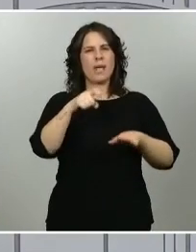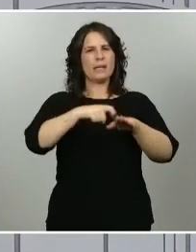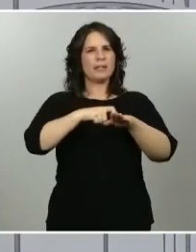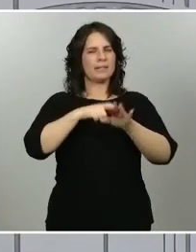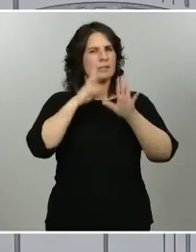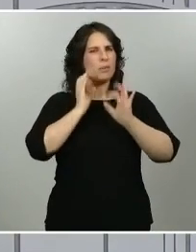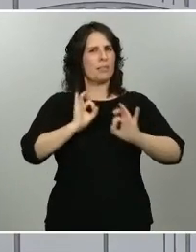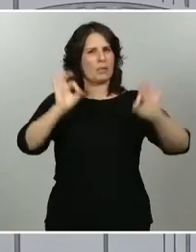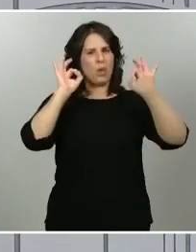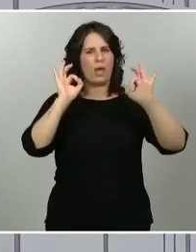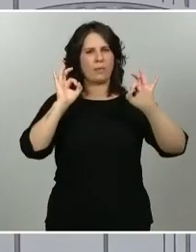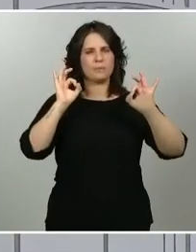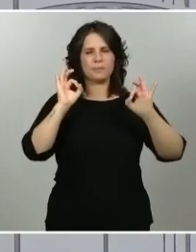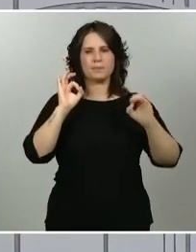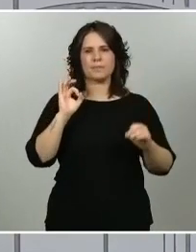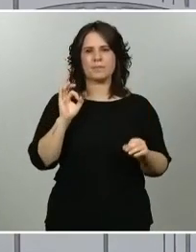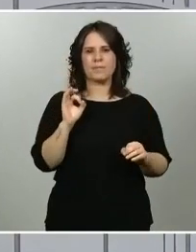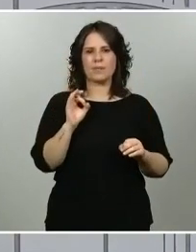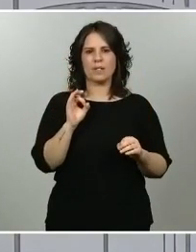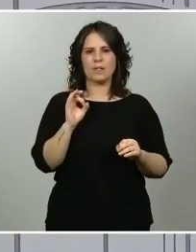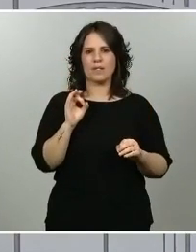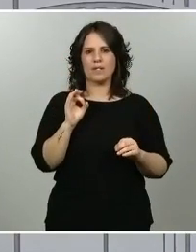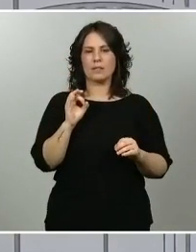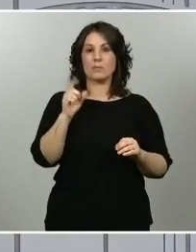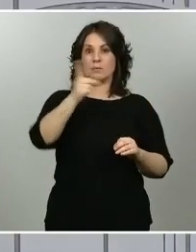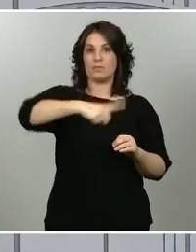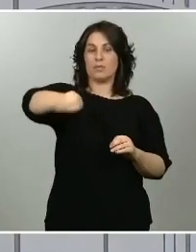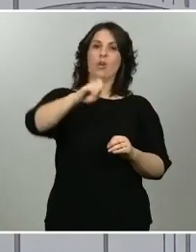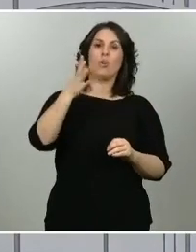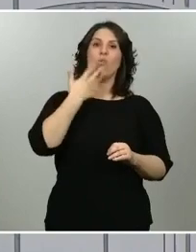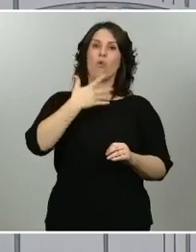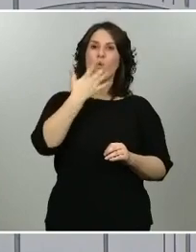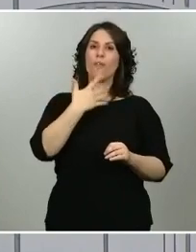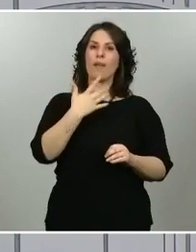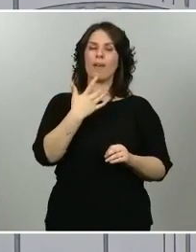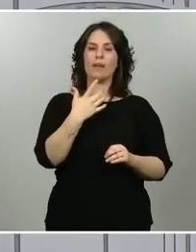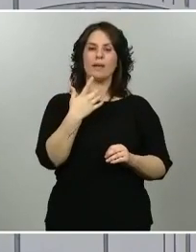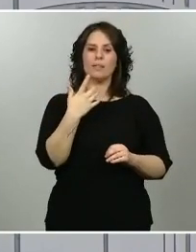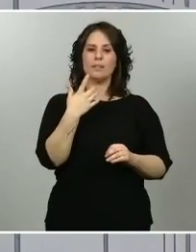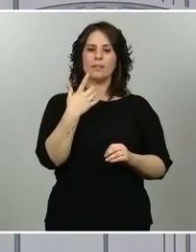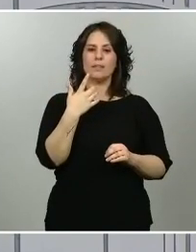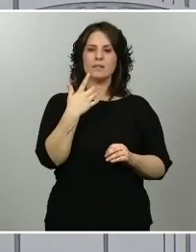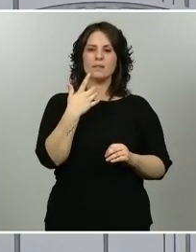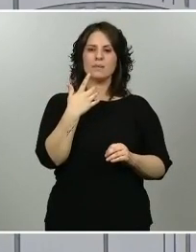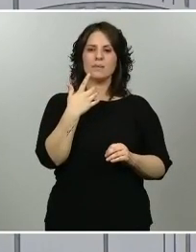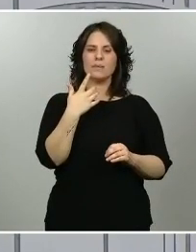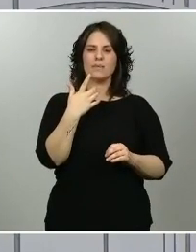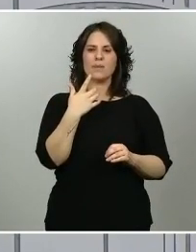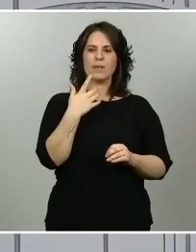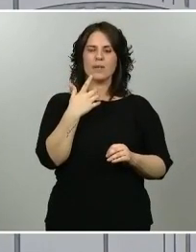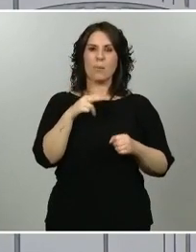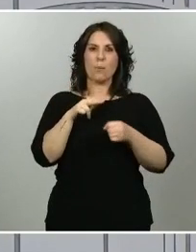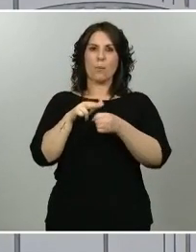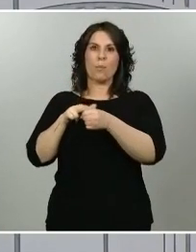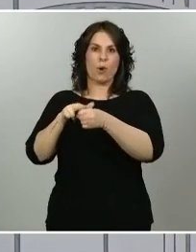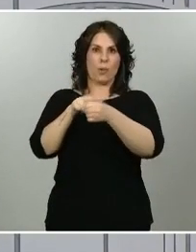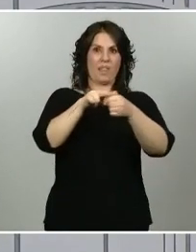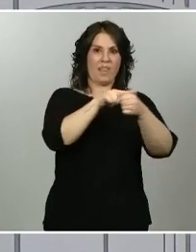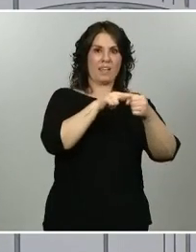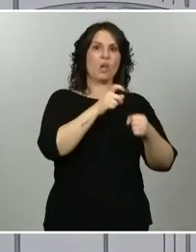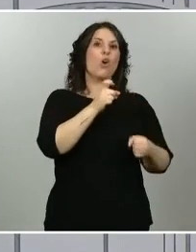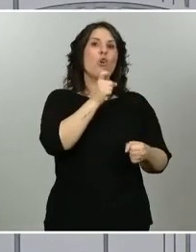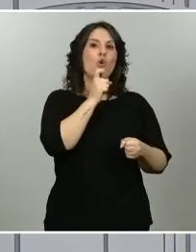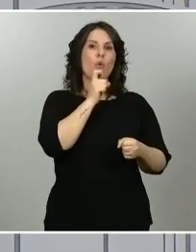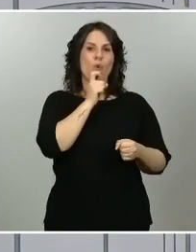Yo creo que si conocen la distribución geográfica de varias de las provincias de Castilla-La Mancha y su relación